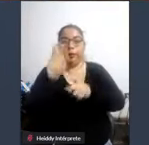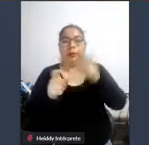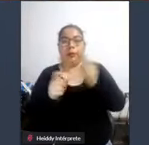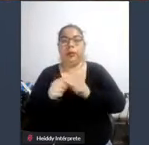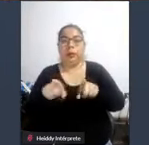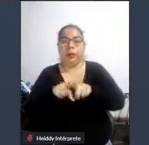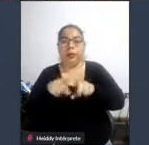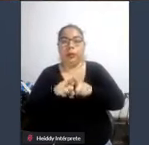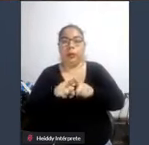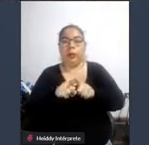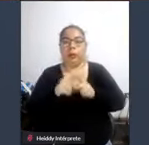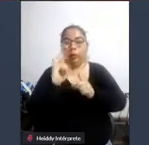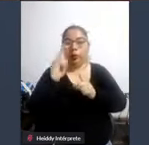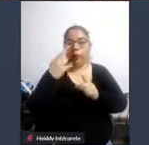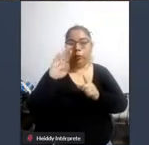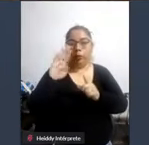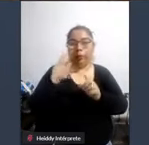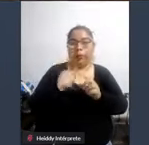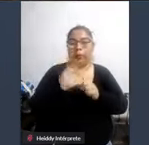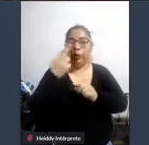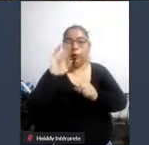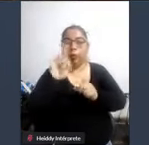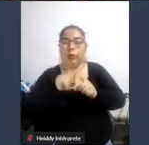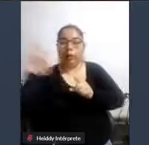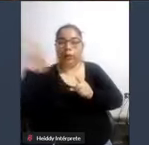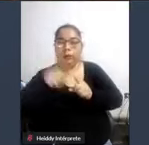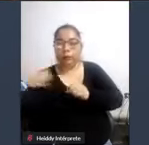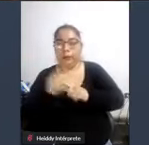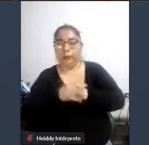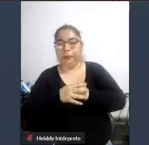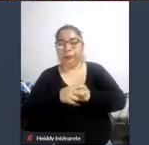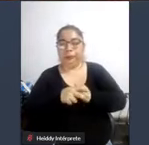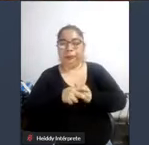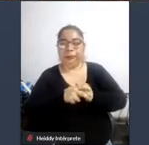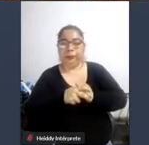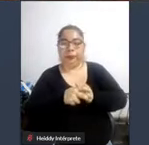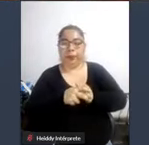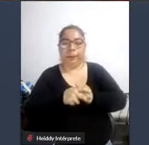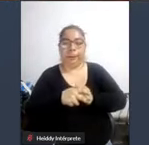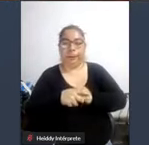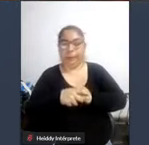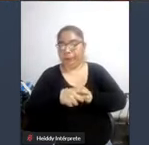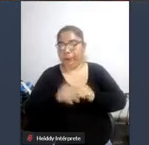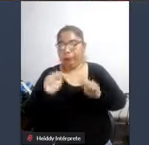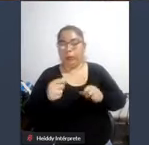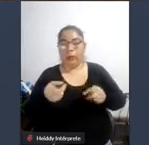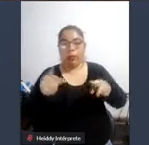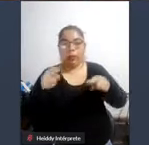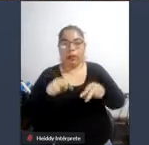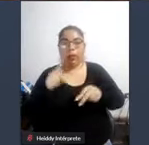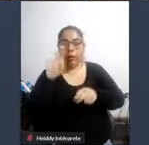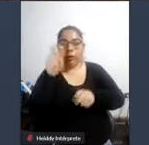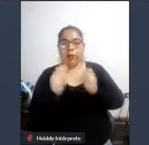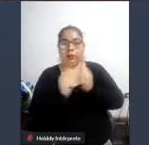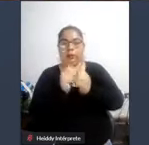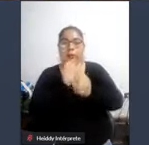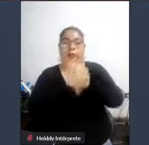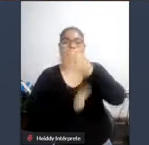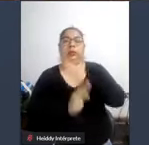zonas urbanas como en las zonas rurales también han señalado que las personas con discapacidad